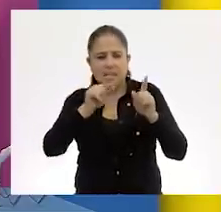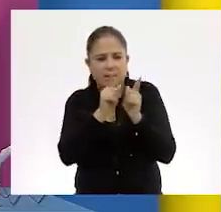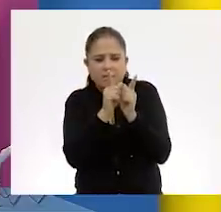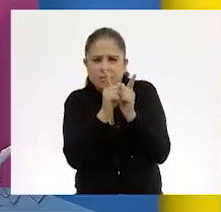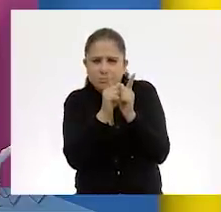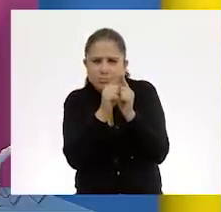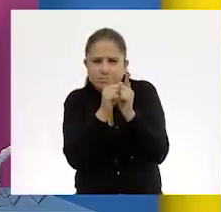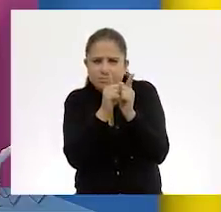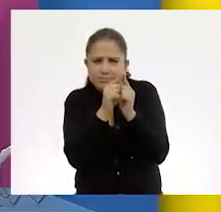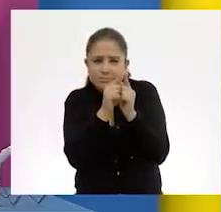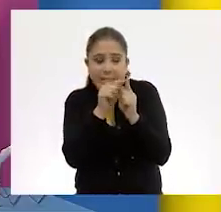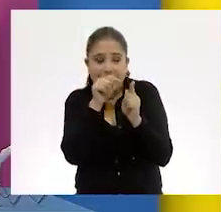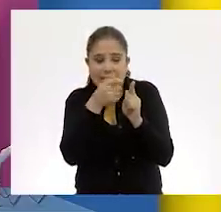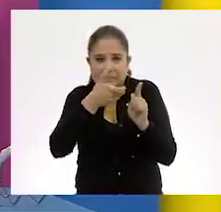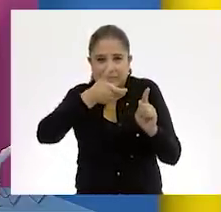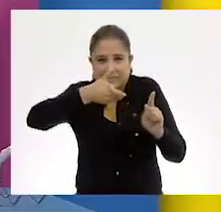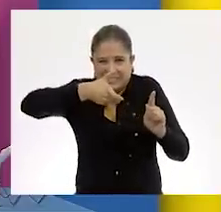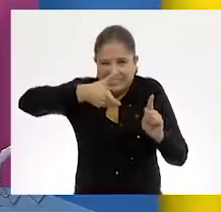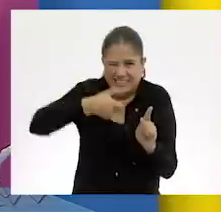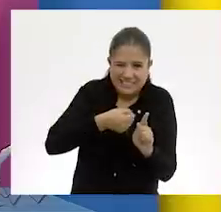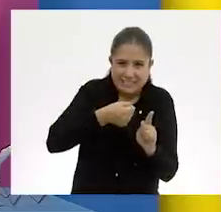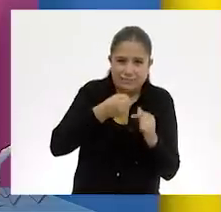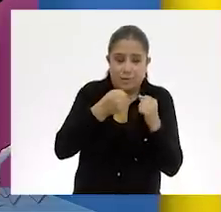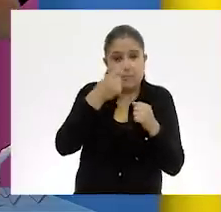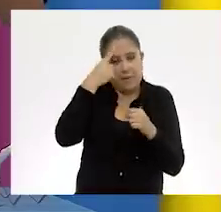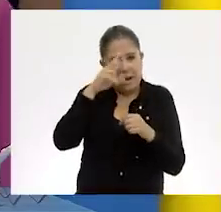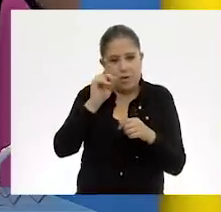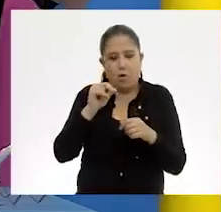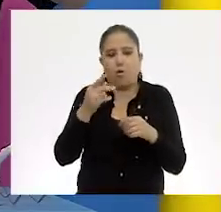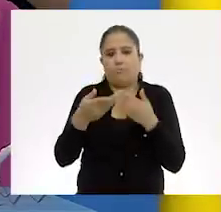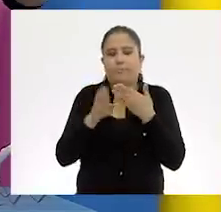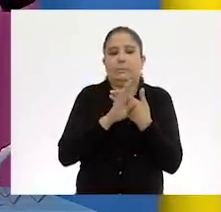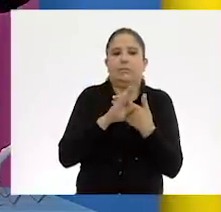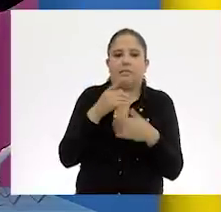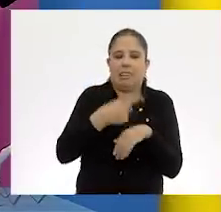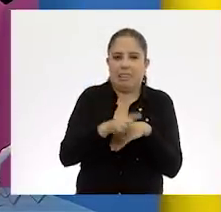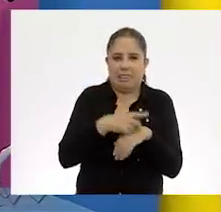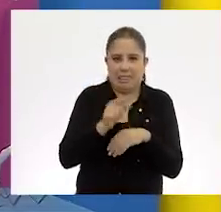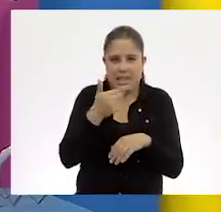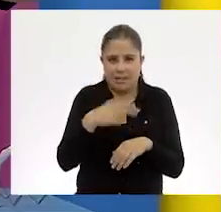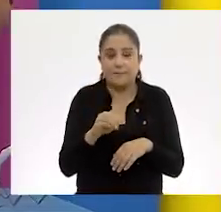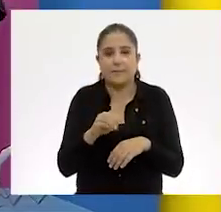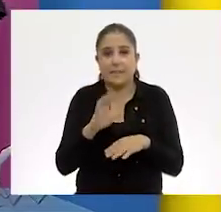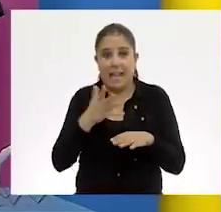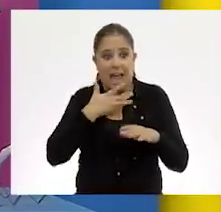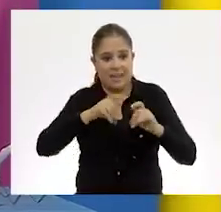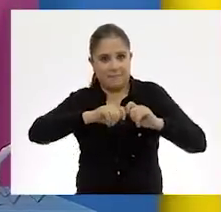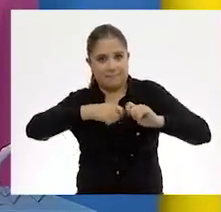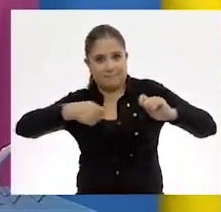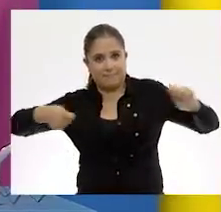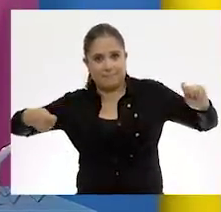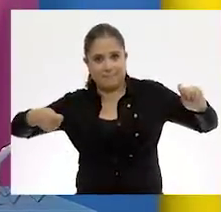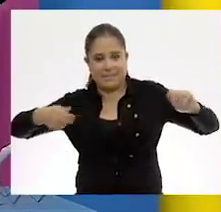tomarla muy bien del mango y firme para que no nos lastimemos. Ya tenemos nuestro alambre, ¿ok? Ok.